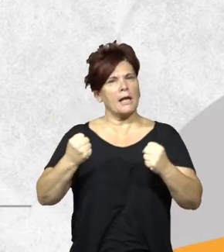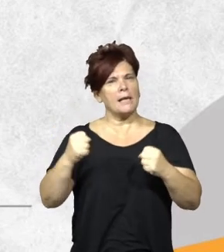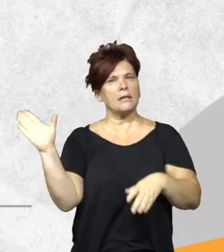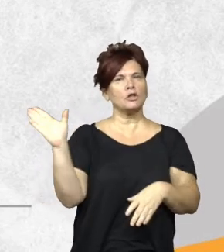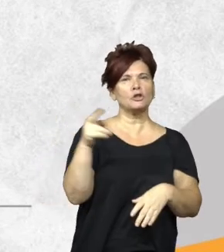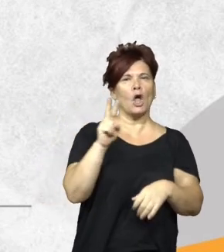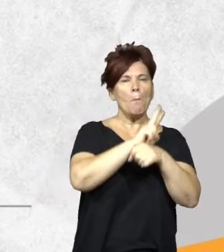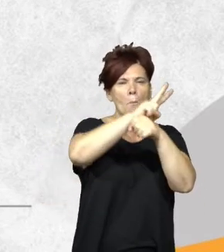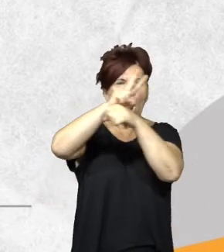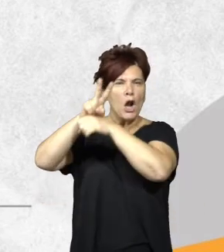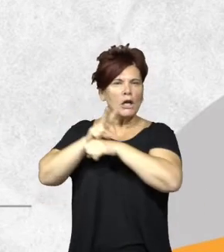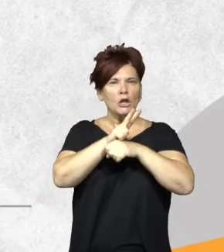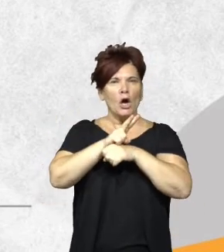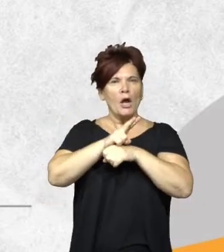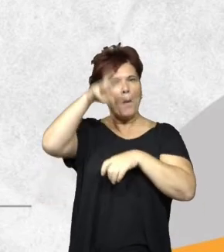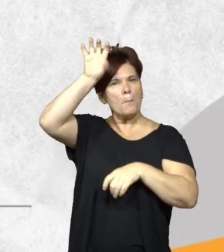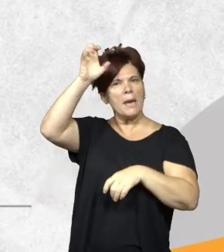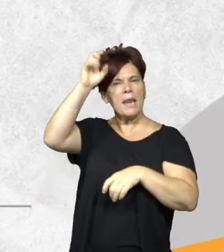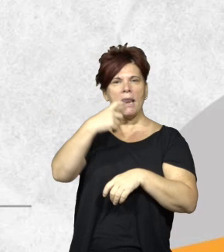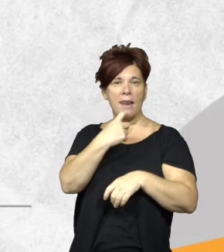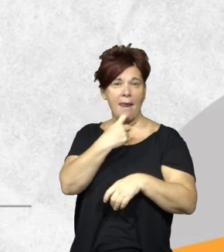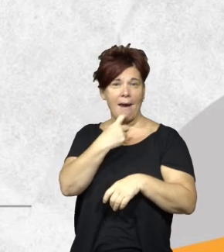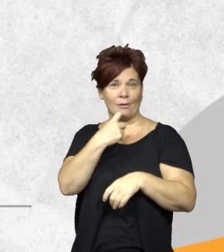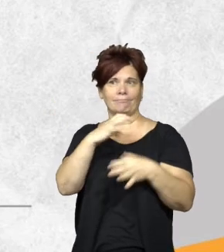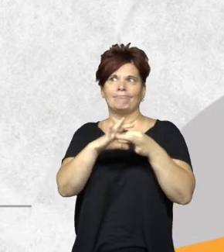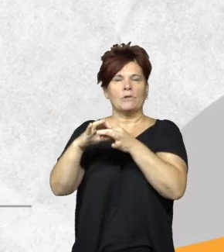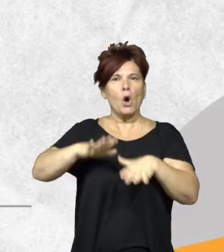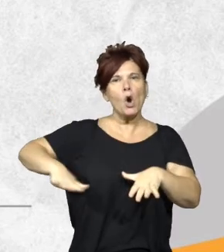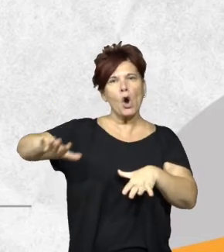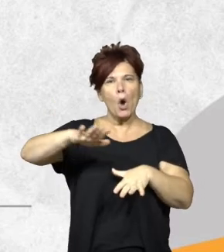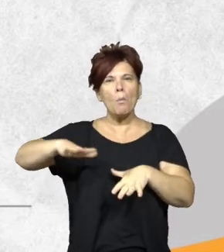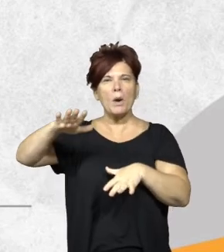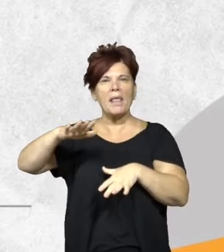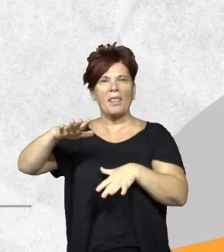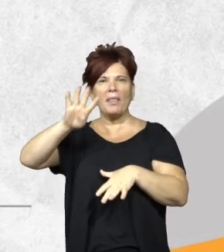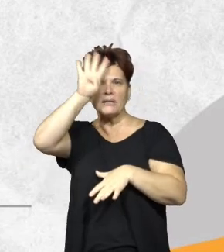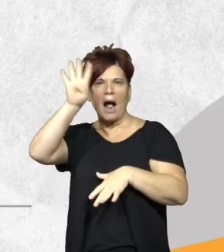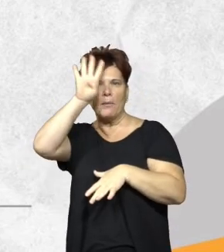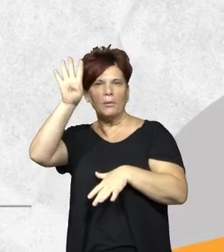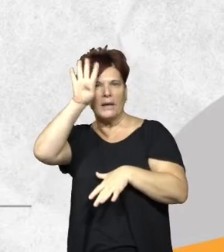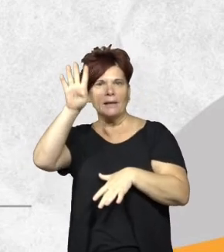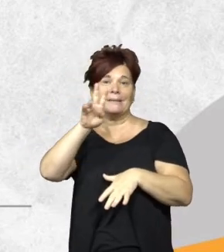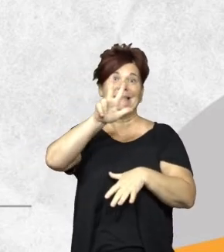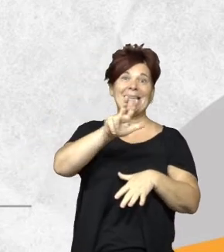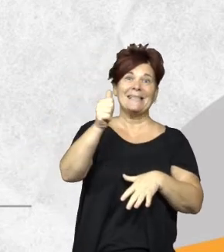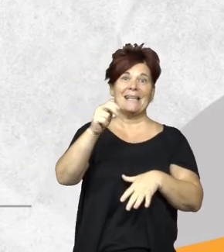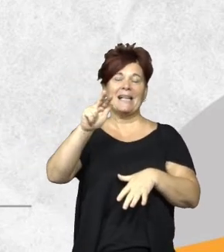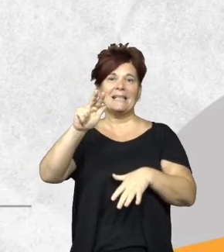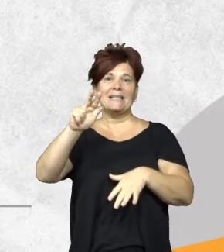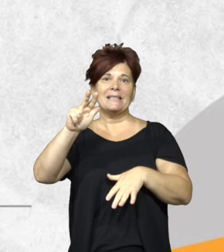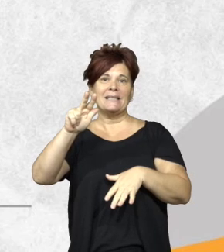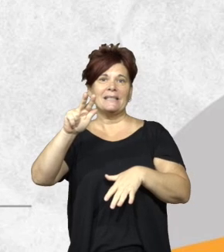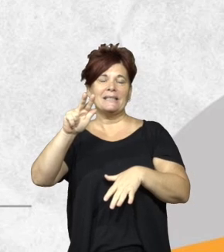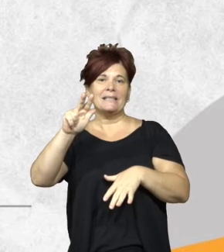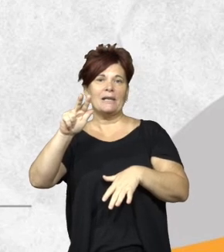monitoreos ambientales mineros, sobre todo con el tema de comunidades aborígenes, que en la provincia de Jujuy tenemos más de 360 comunidades aborígenes con